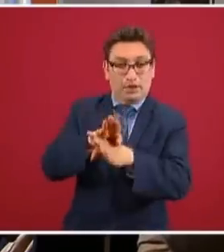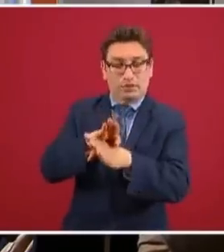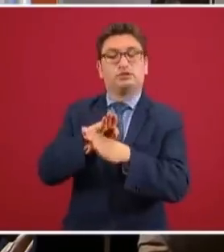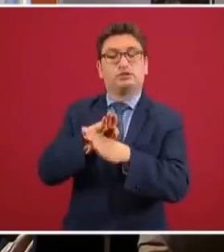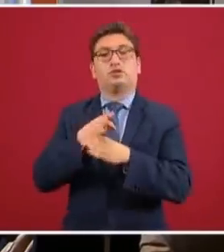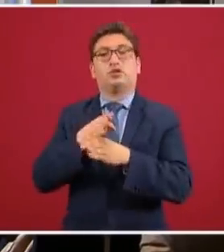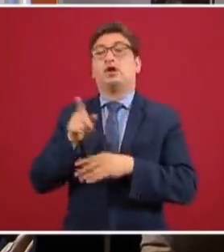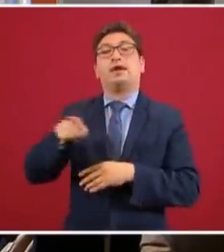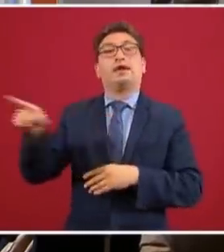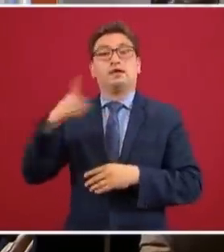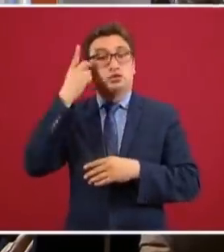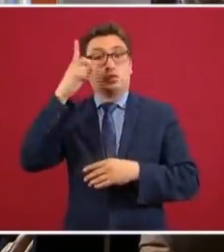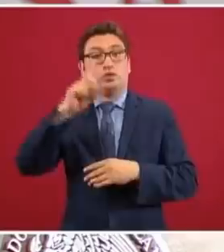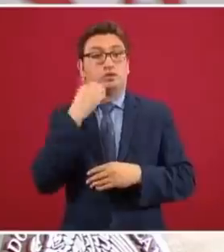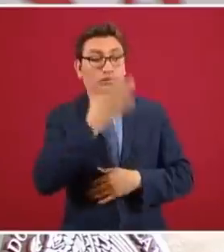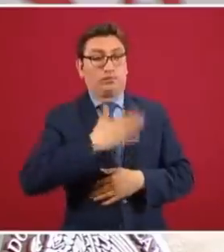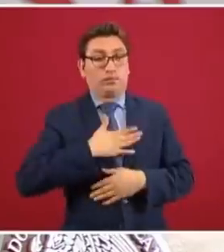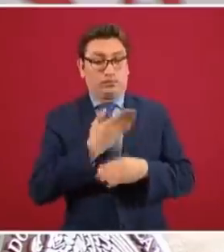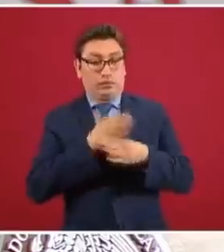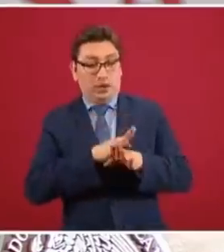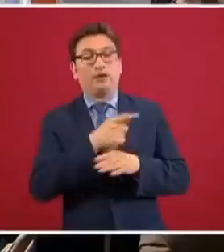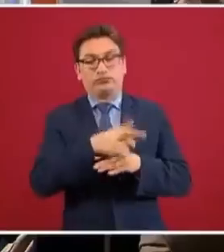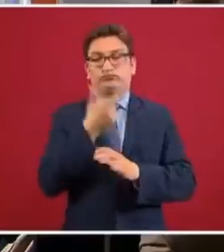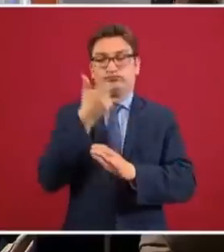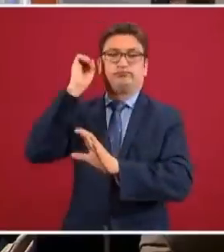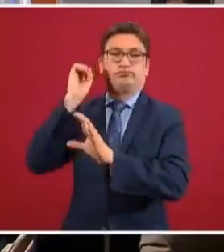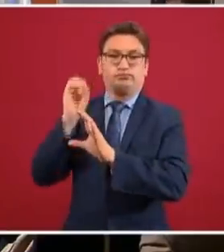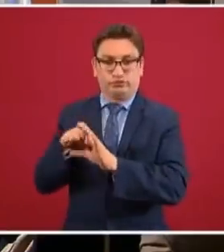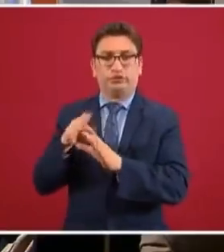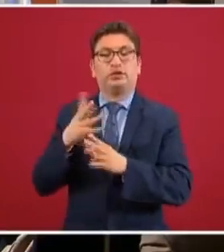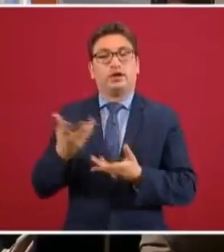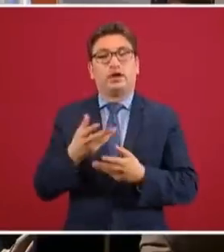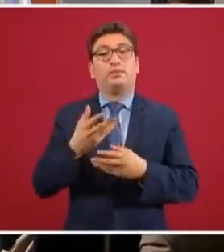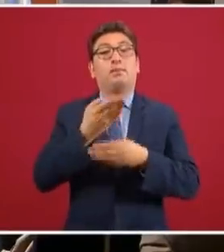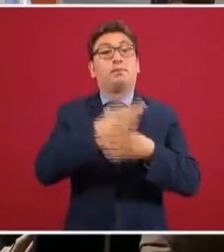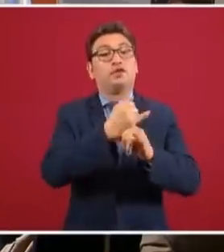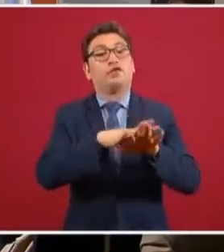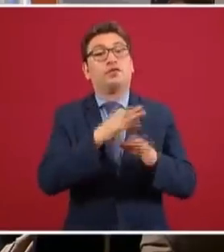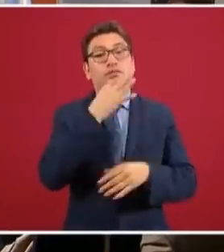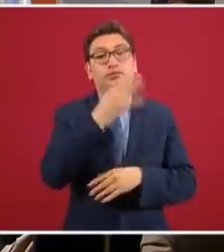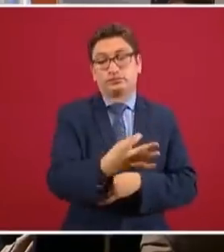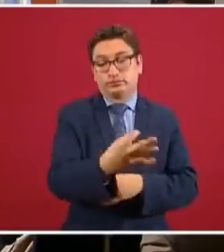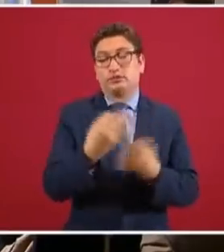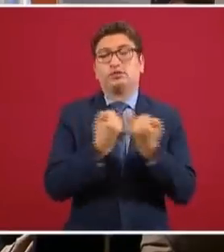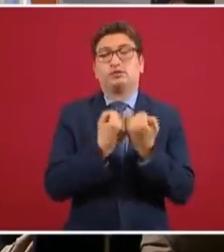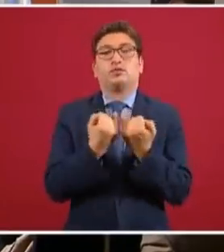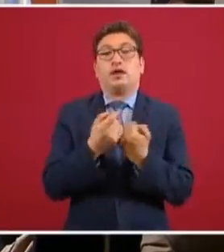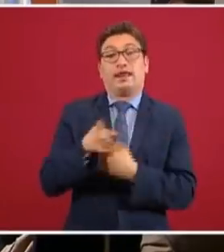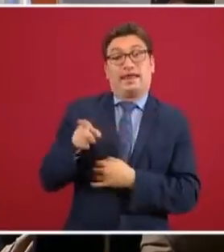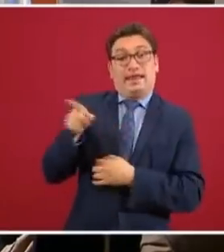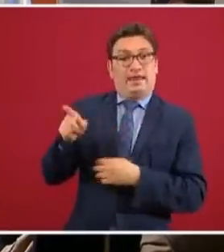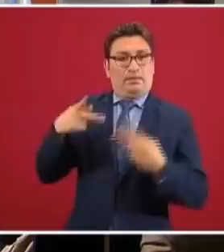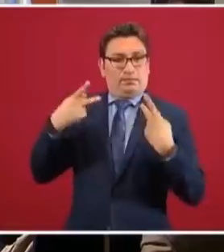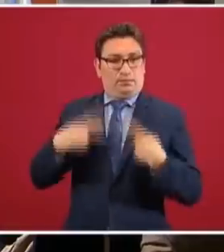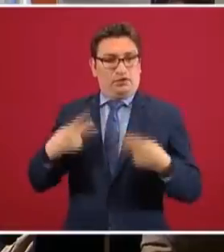manifestaron los patrones que tienen sus cuentas, les transfieren la información. Básicamente lo que les dicen es esta persona